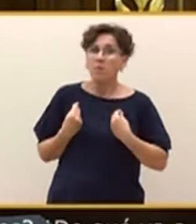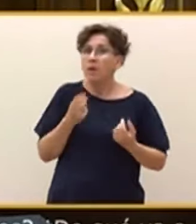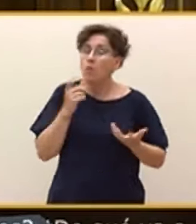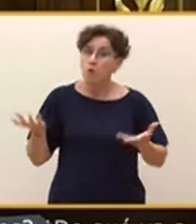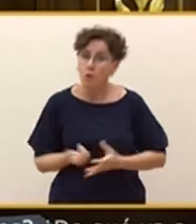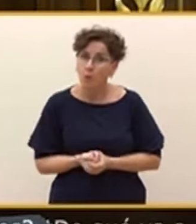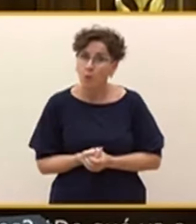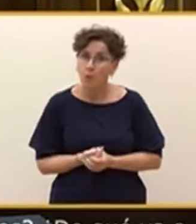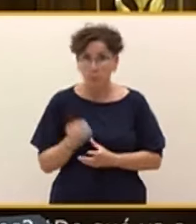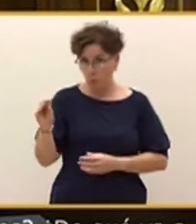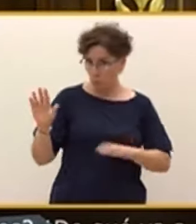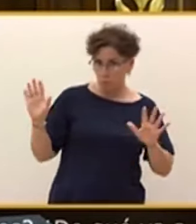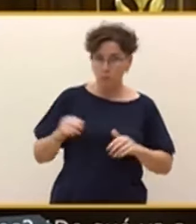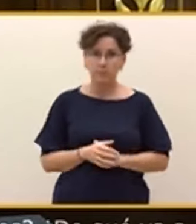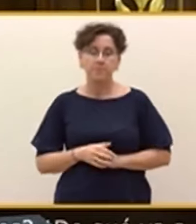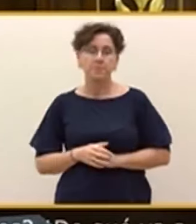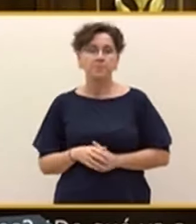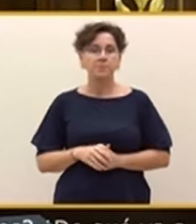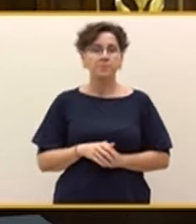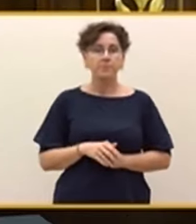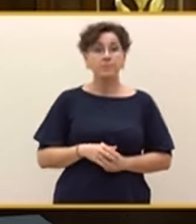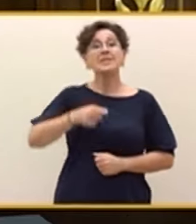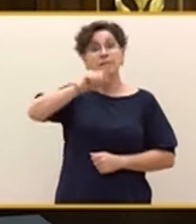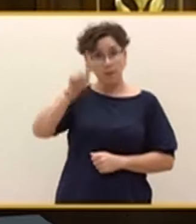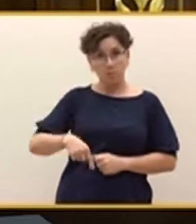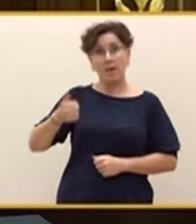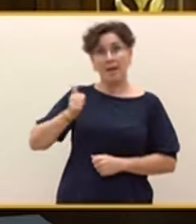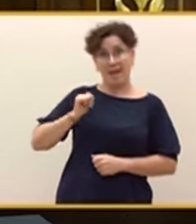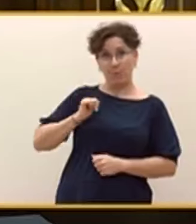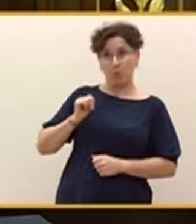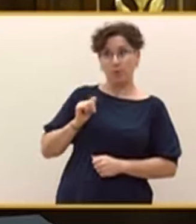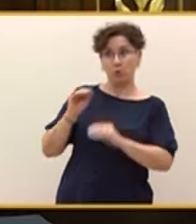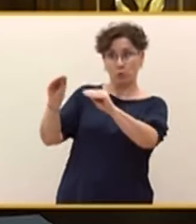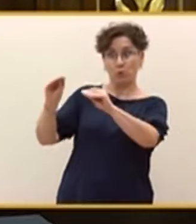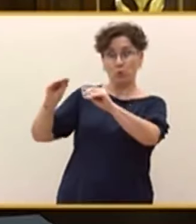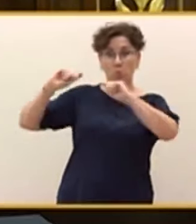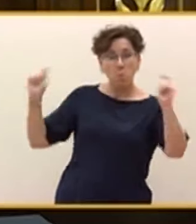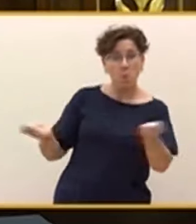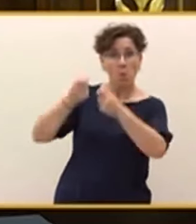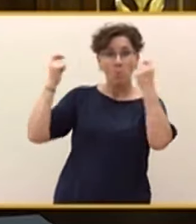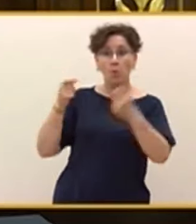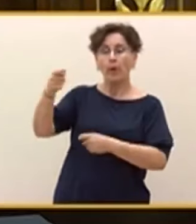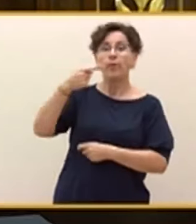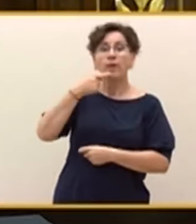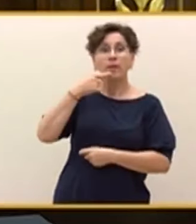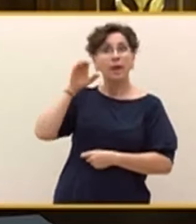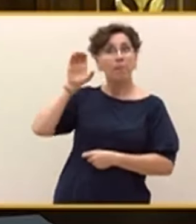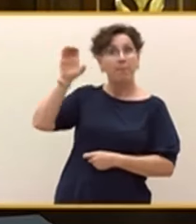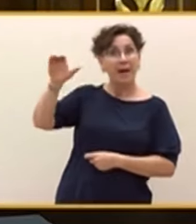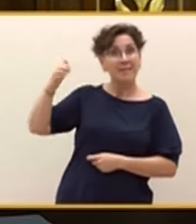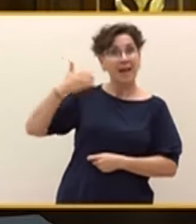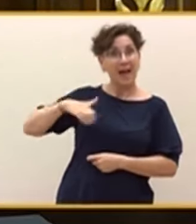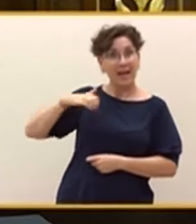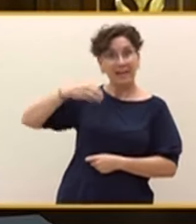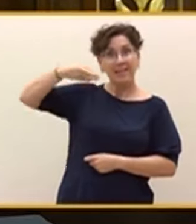Y también parafraseando algunas de sus consignas, la Argentina de Milley tiene un 60%